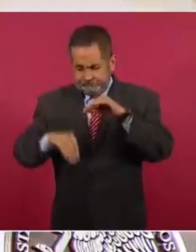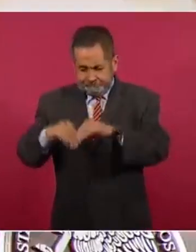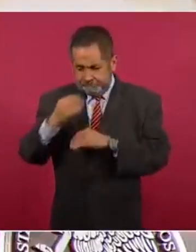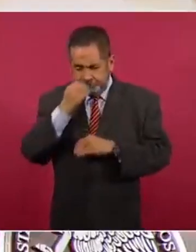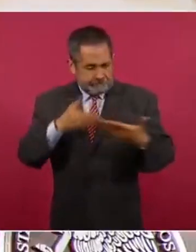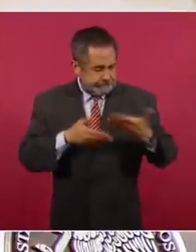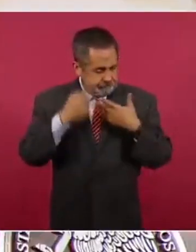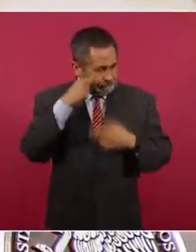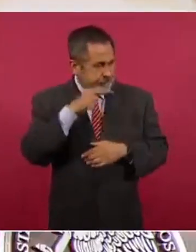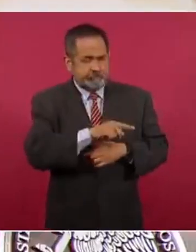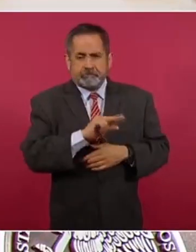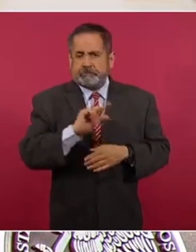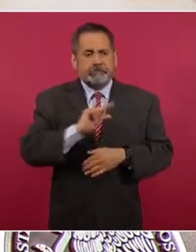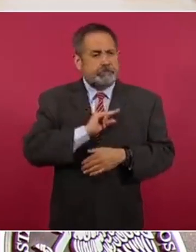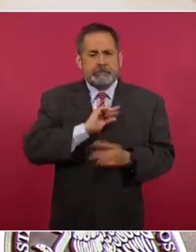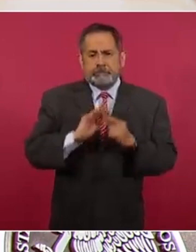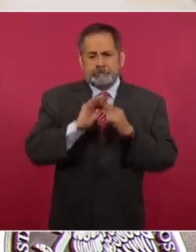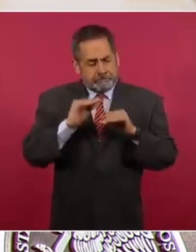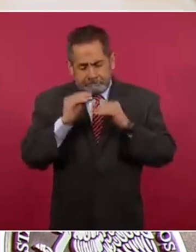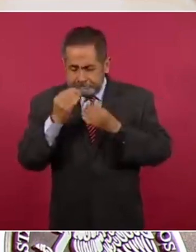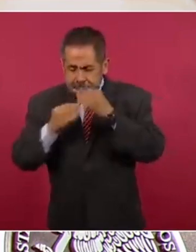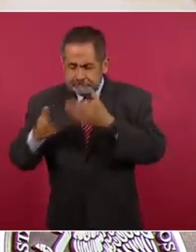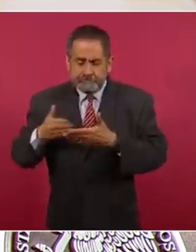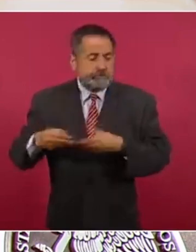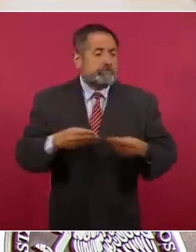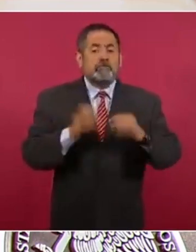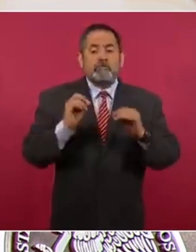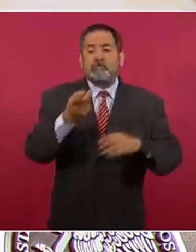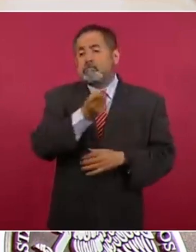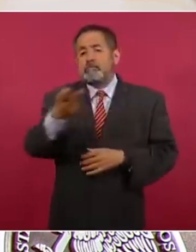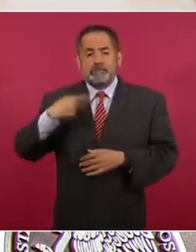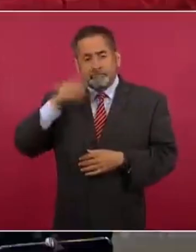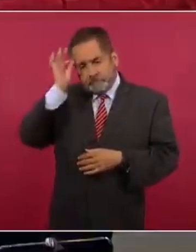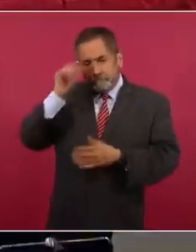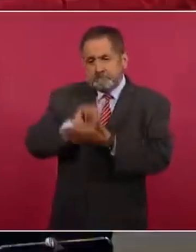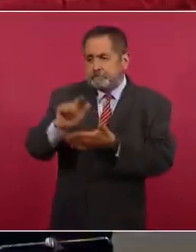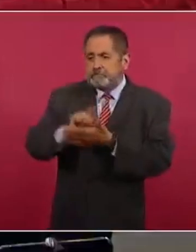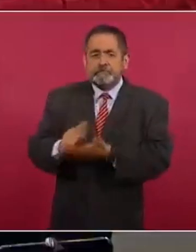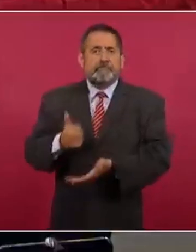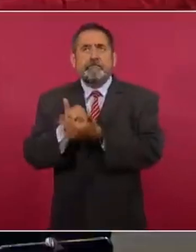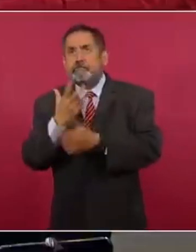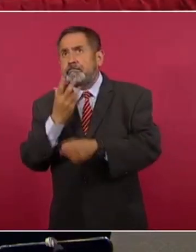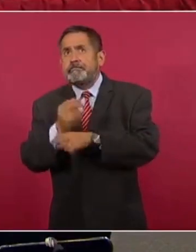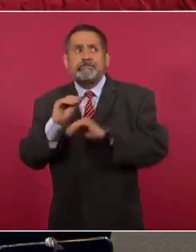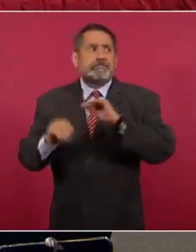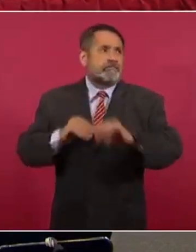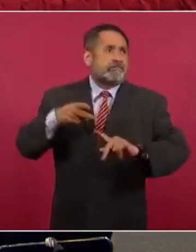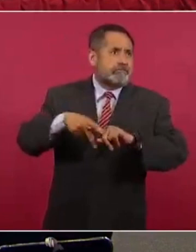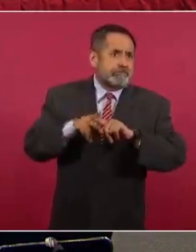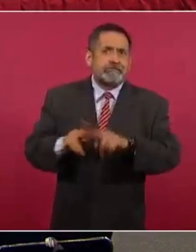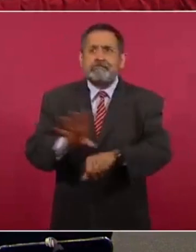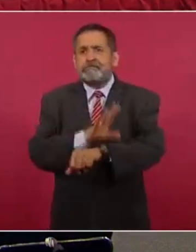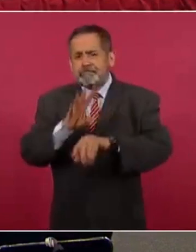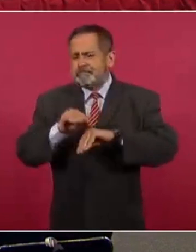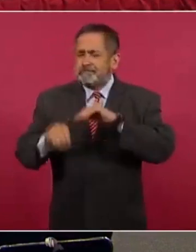hospitalizadas, o quizá la gente de mantenimiento, de conservación, de limpieza, de higiene y